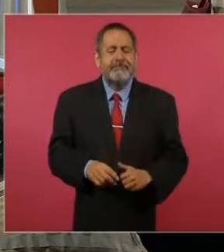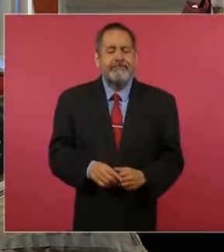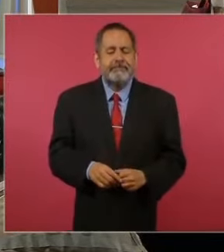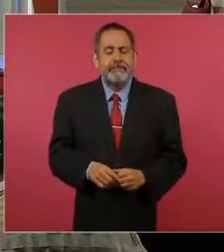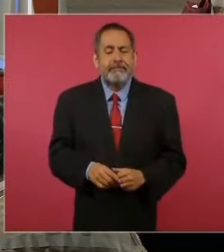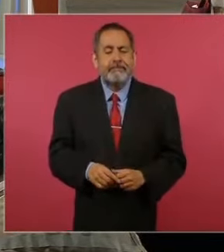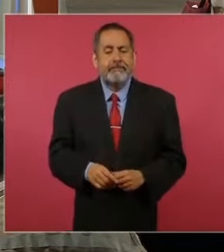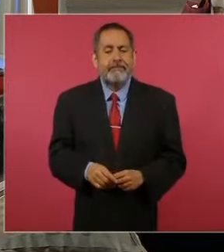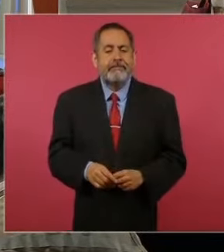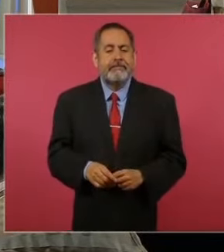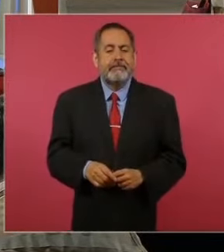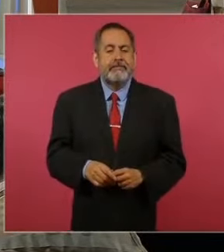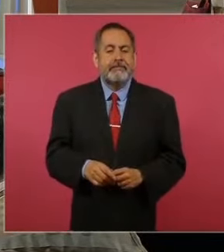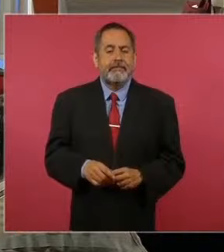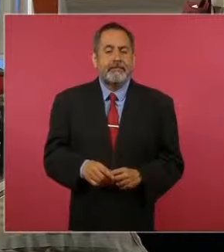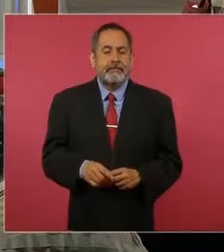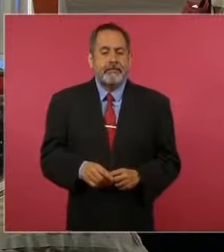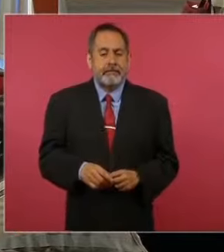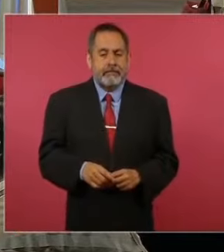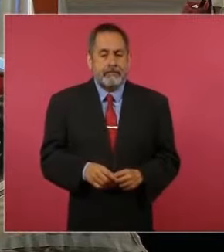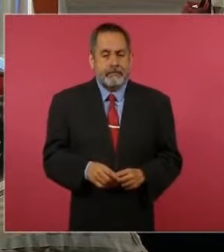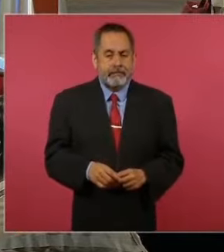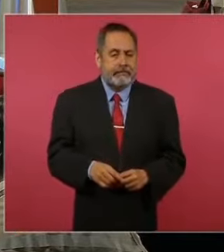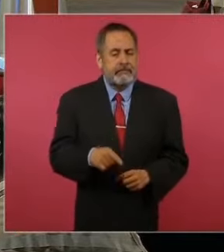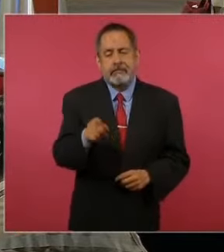menores.